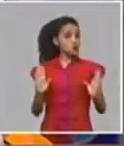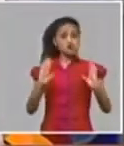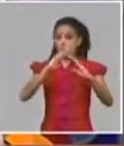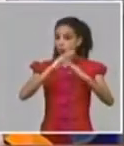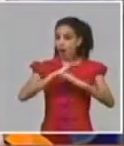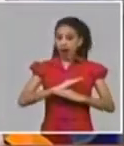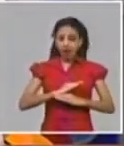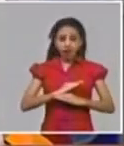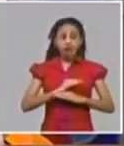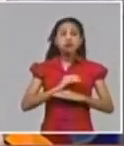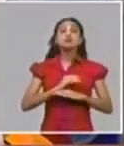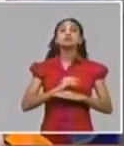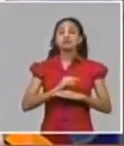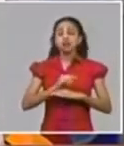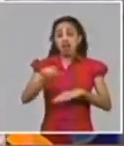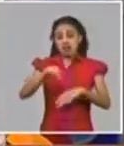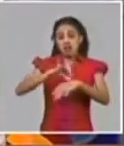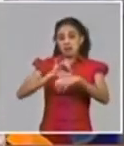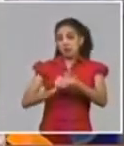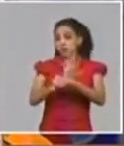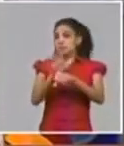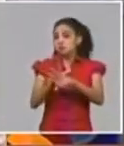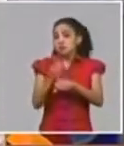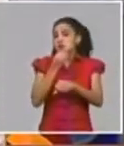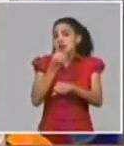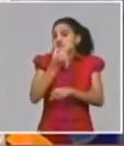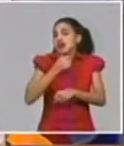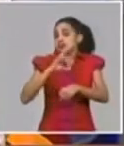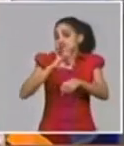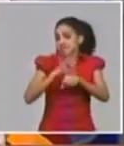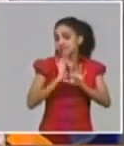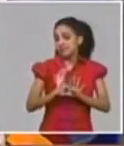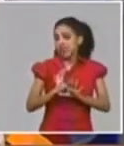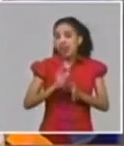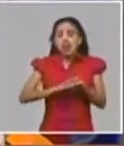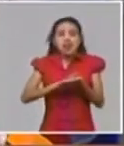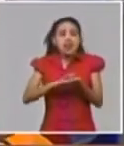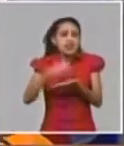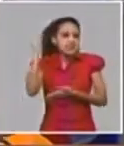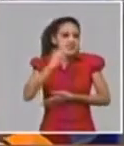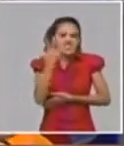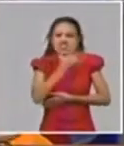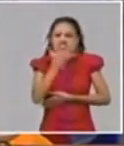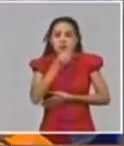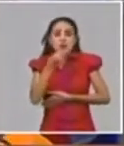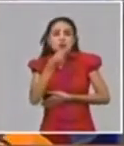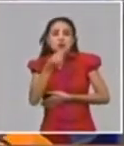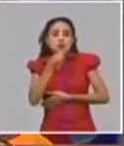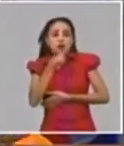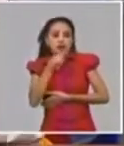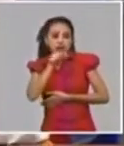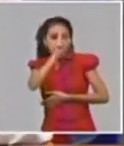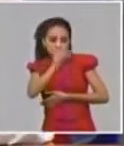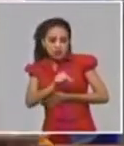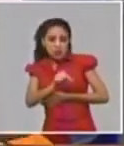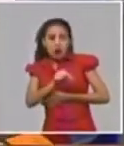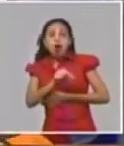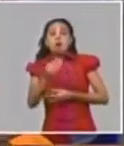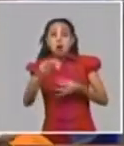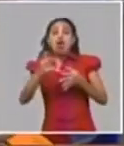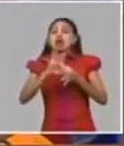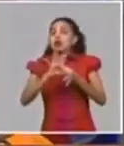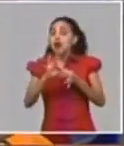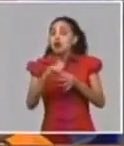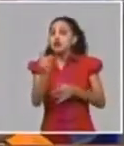a partir de que es una enfermedad nueva y nadie sabe quién puede desarrollar de una forma grave. Nosotros hablamos muchas veces de